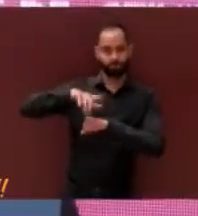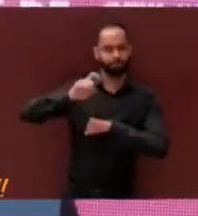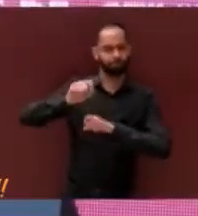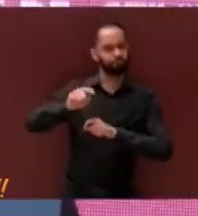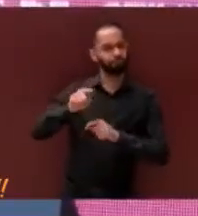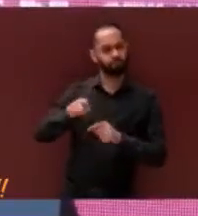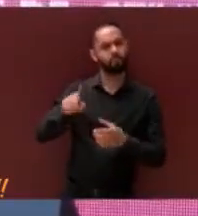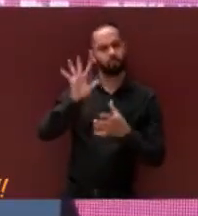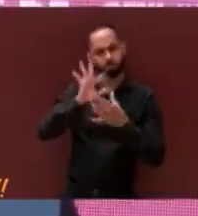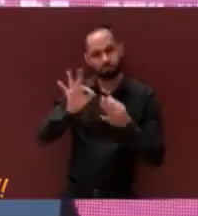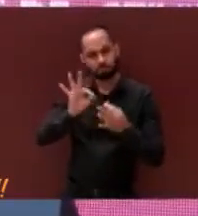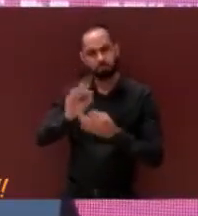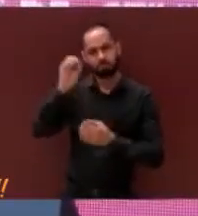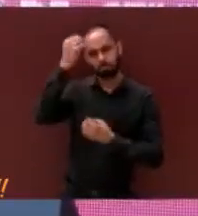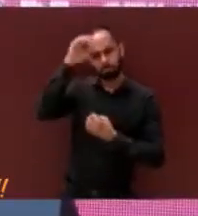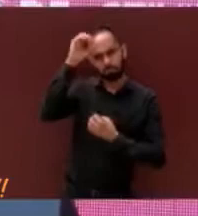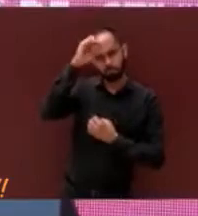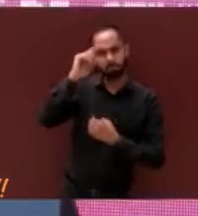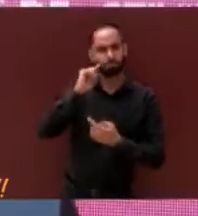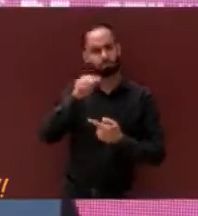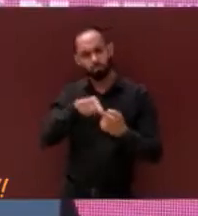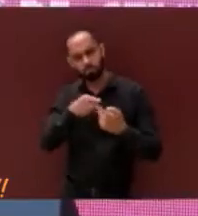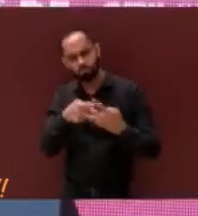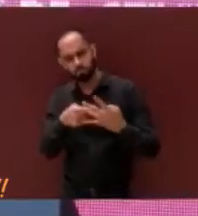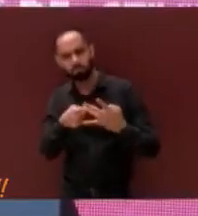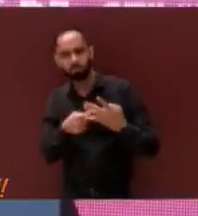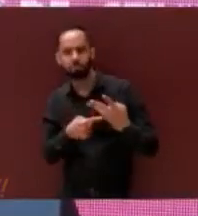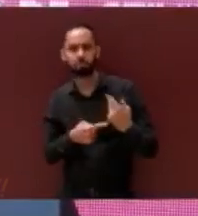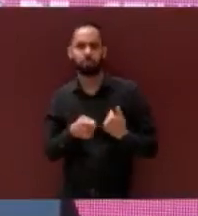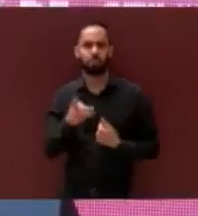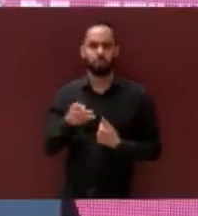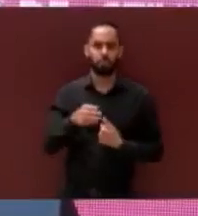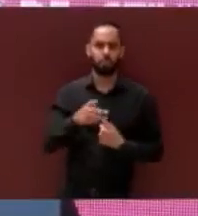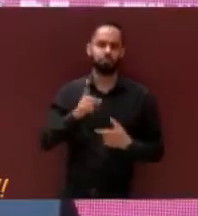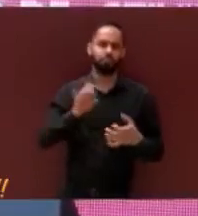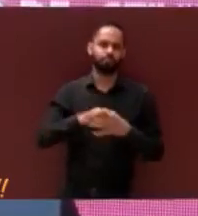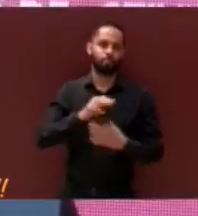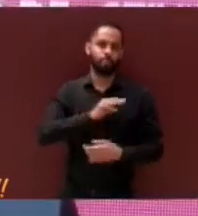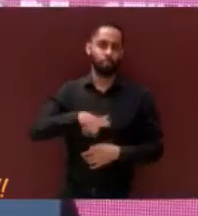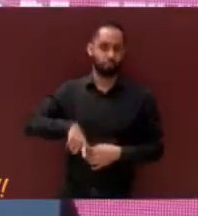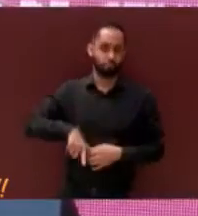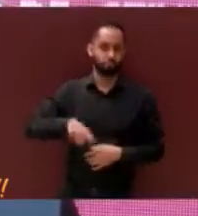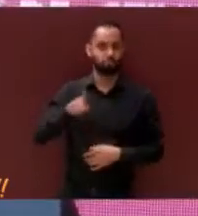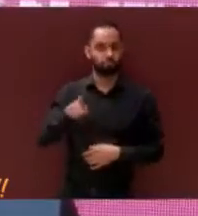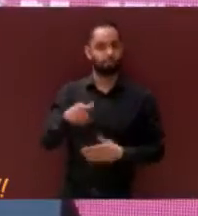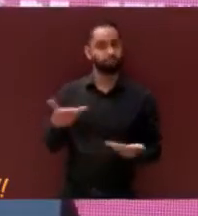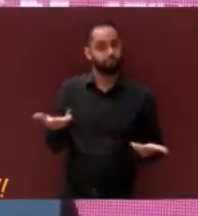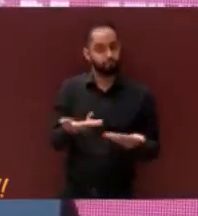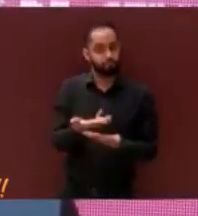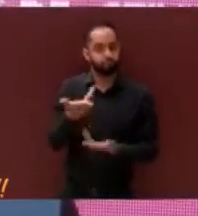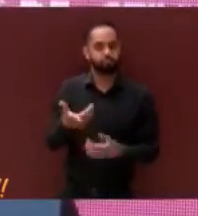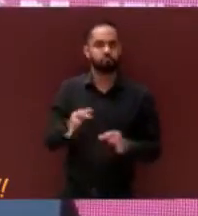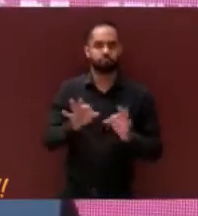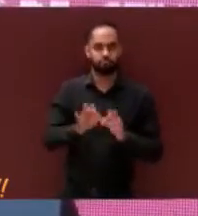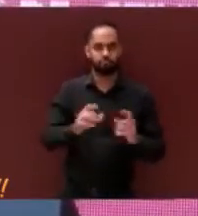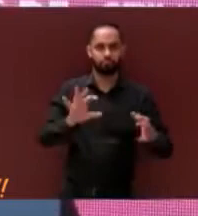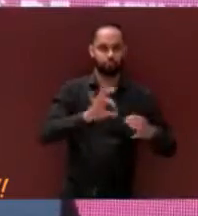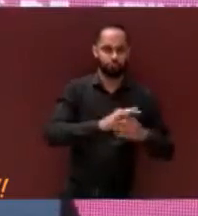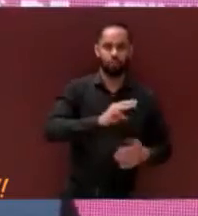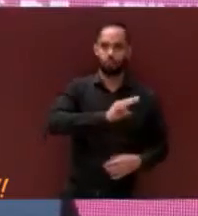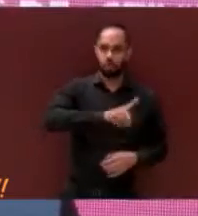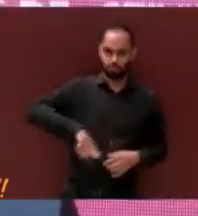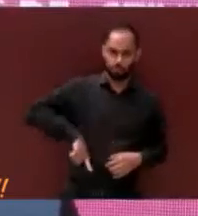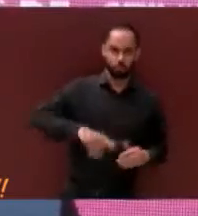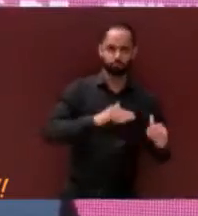observaciones y dictámenes dirigidos a la Administración Municipal por instancias fiscalizadoras estatales y federales,